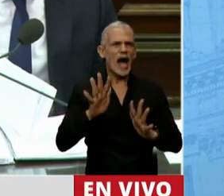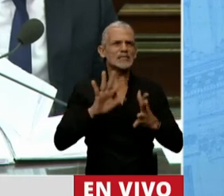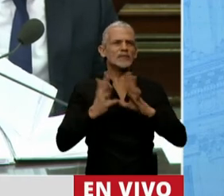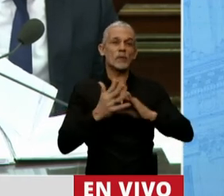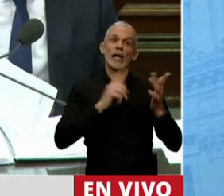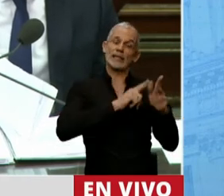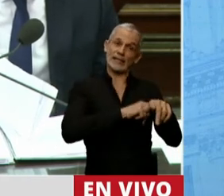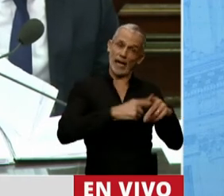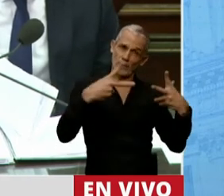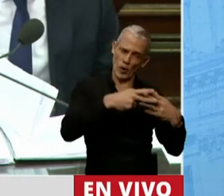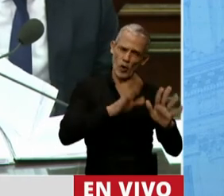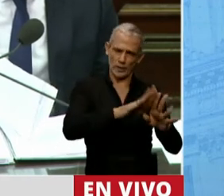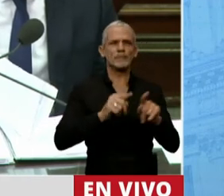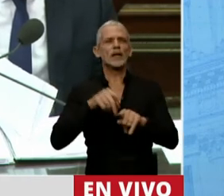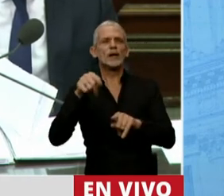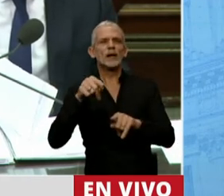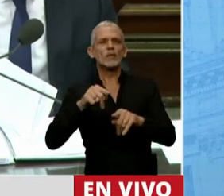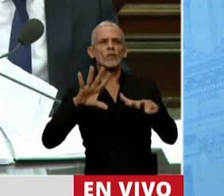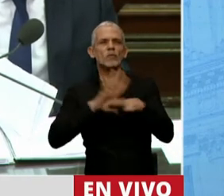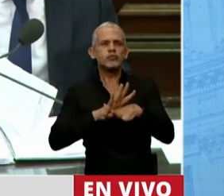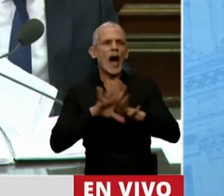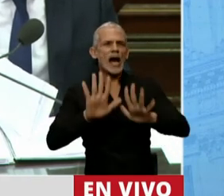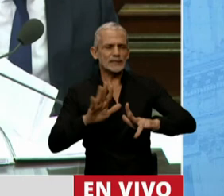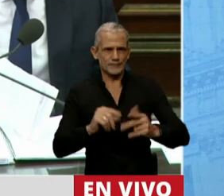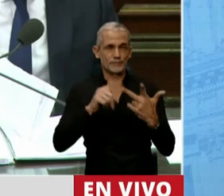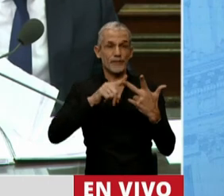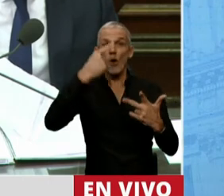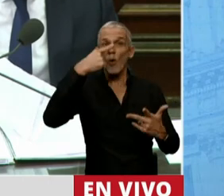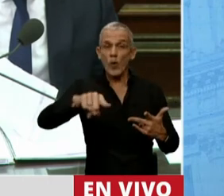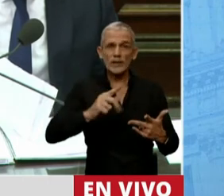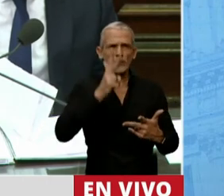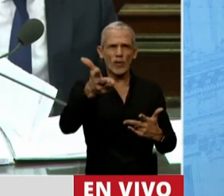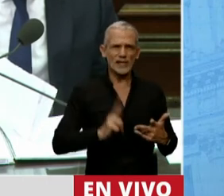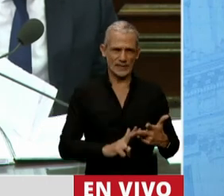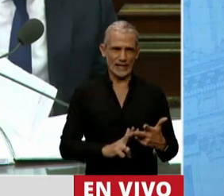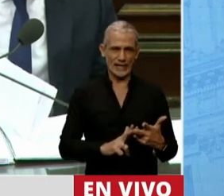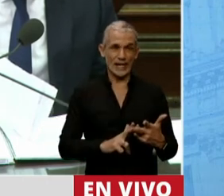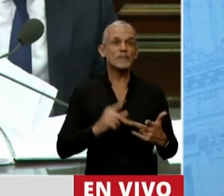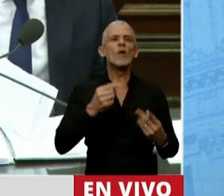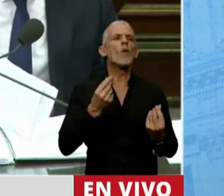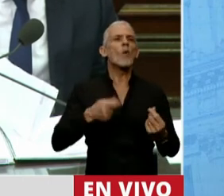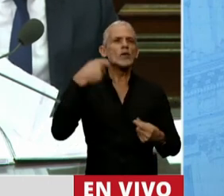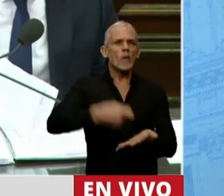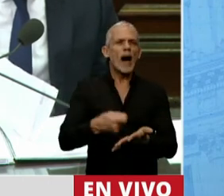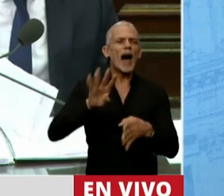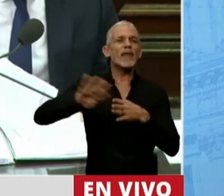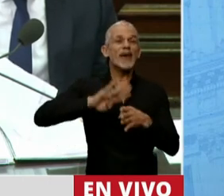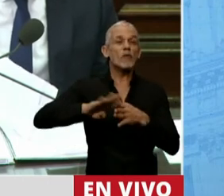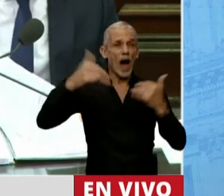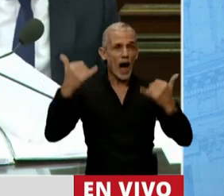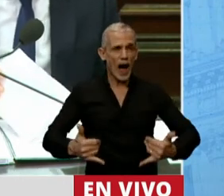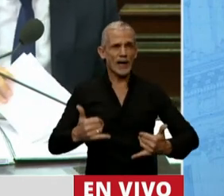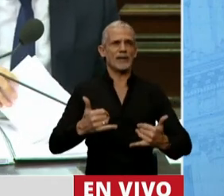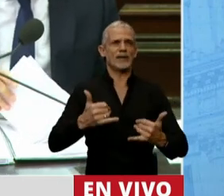el ejercicio de gobierno, pero no es precisamente. Por último, decirle cuándo se va a pagar la deuda legítima que tiene,